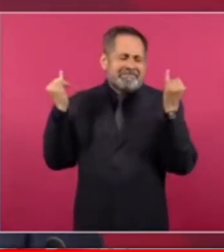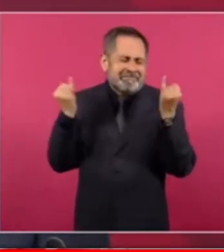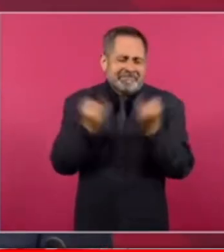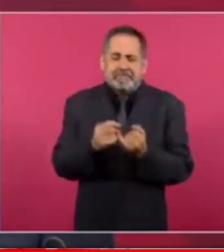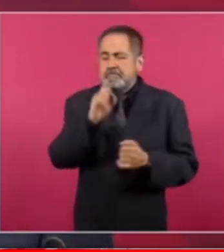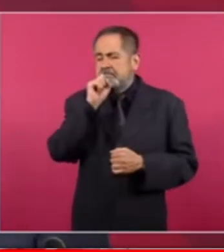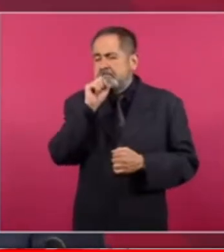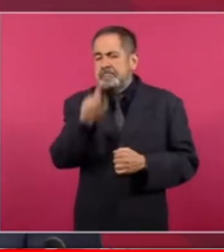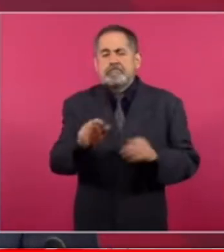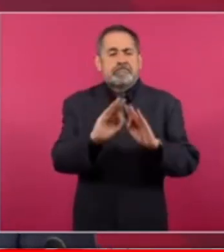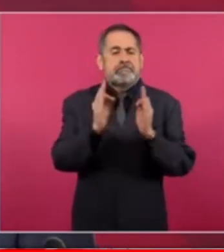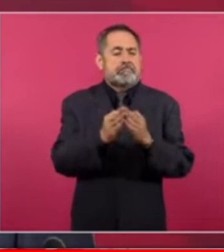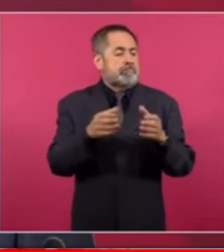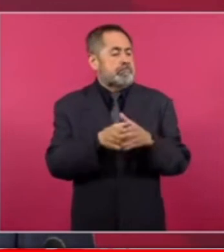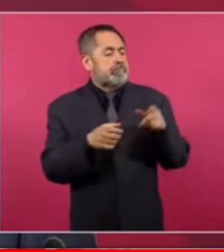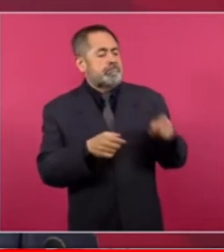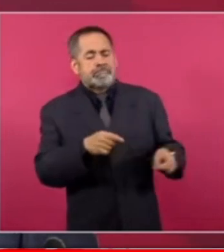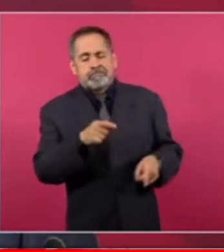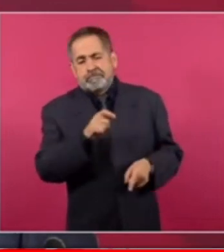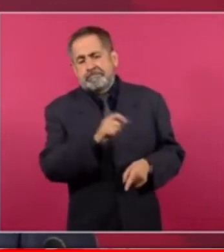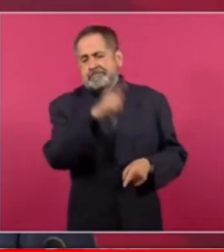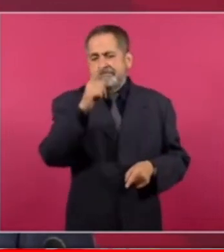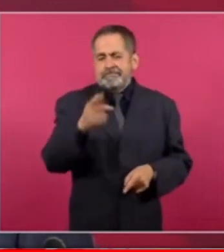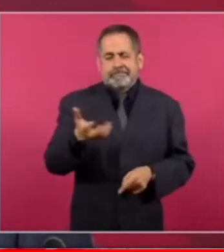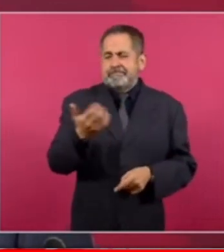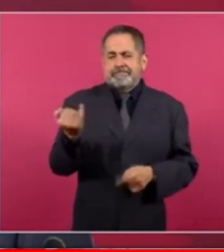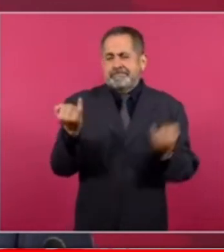cualquier lugar es lo mismo